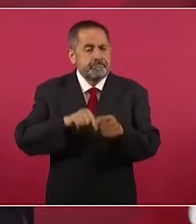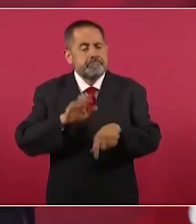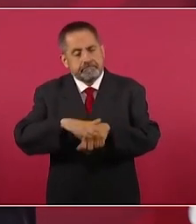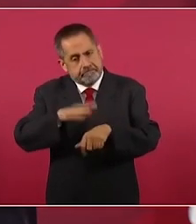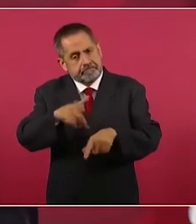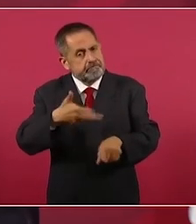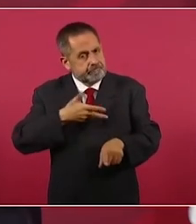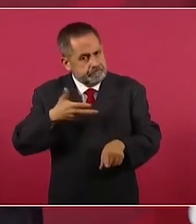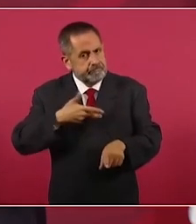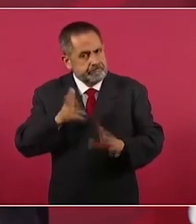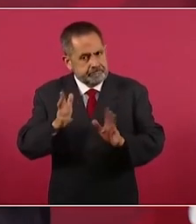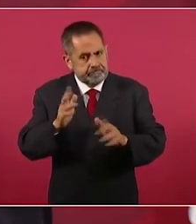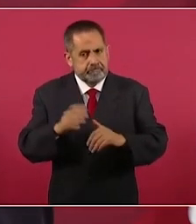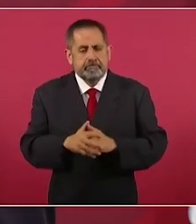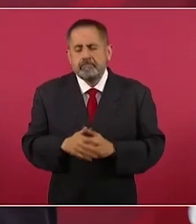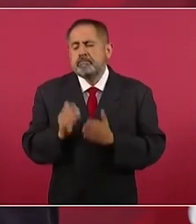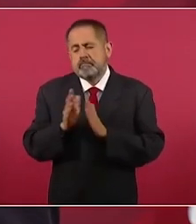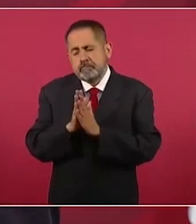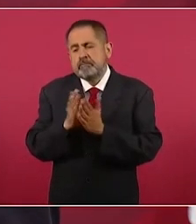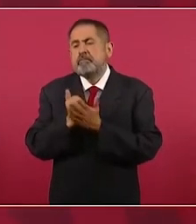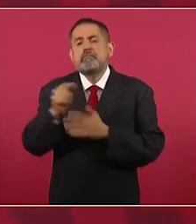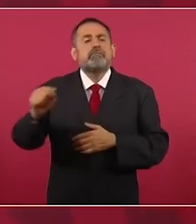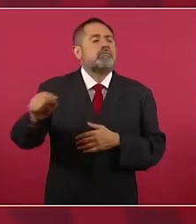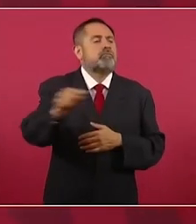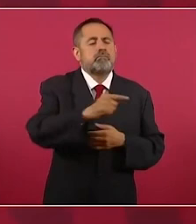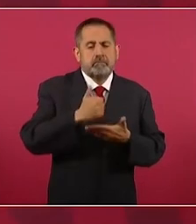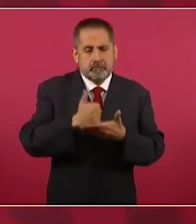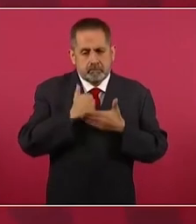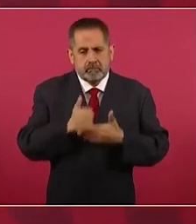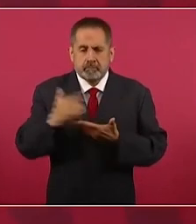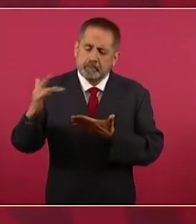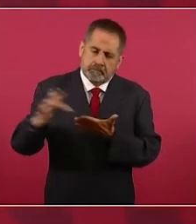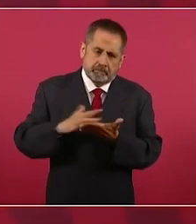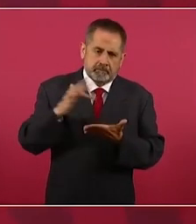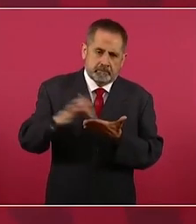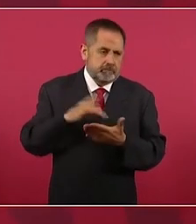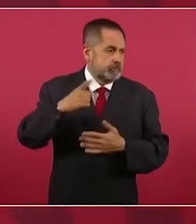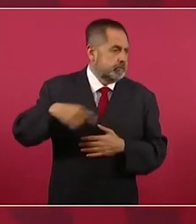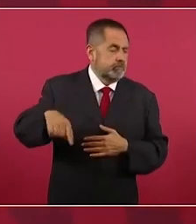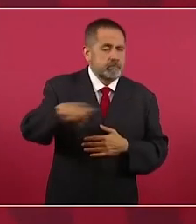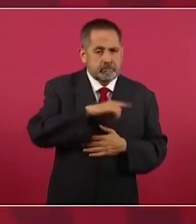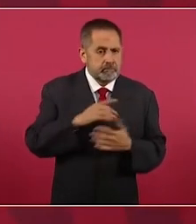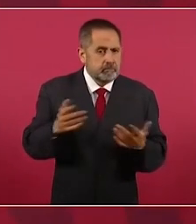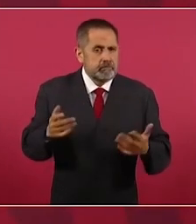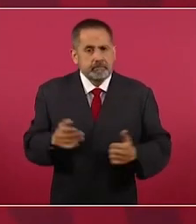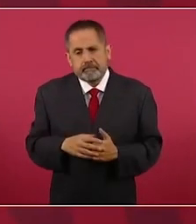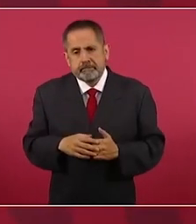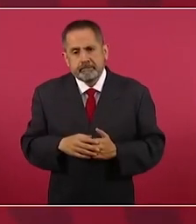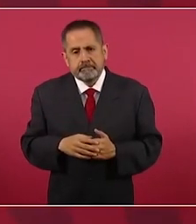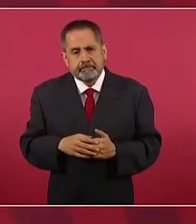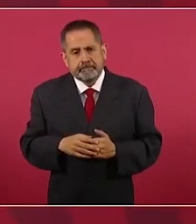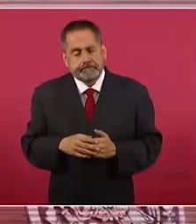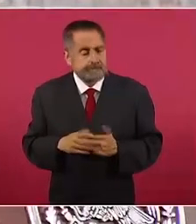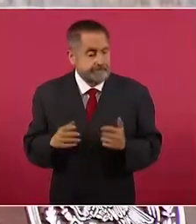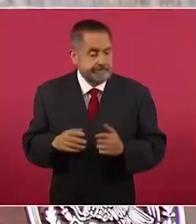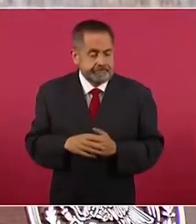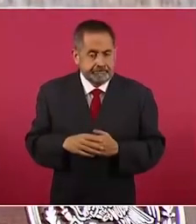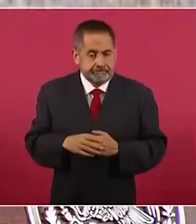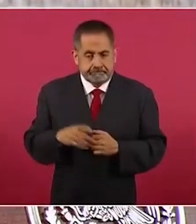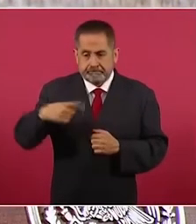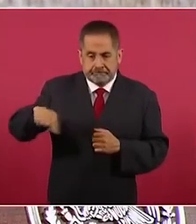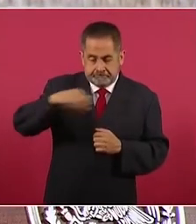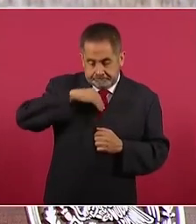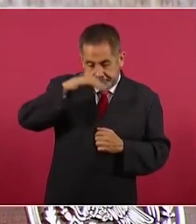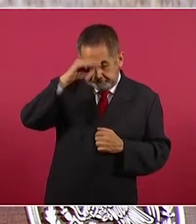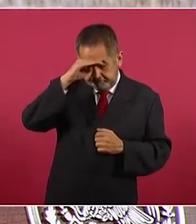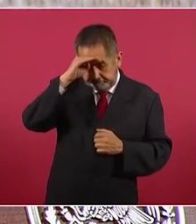eso. Y que nos ayuden, que nos apoyen, que se pongan